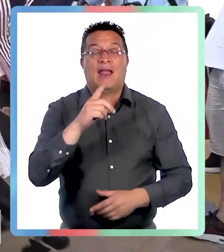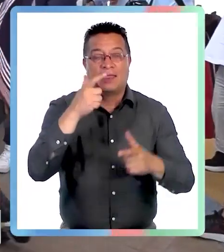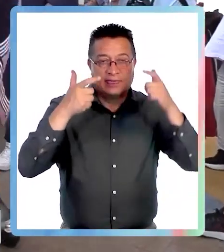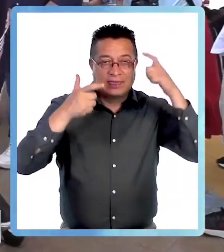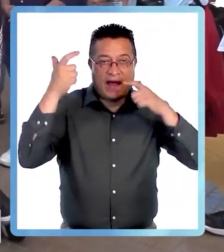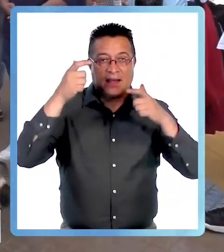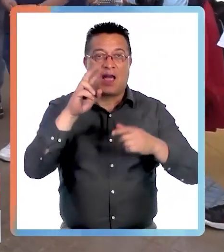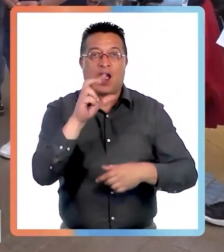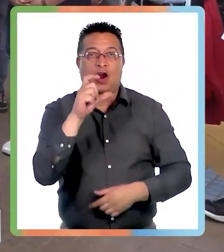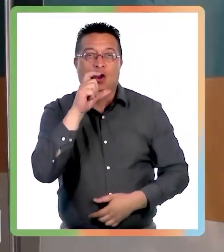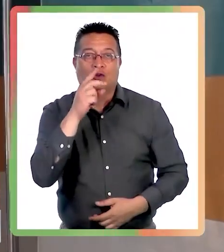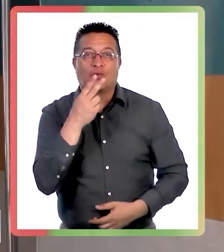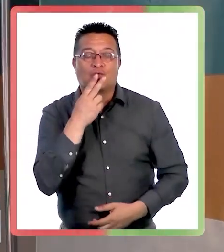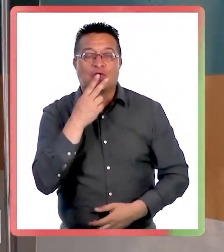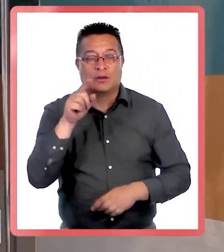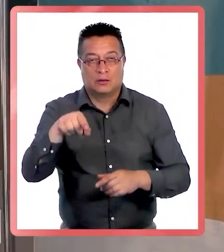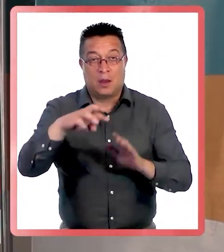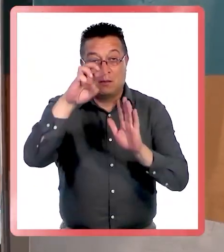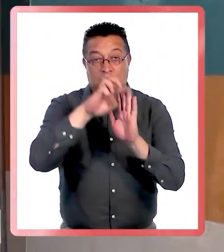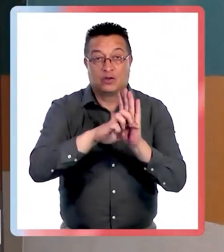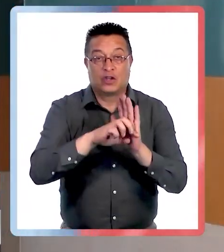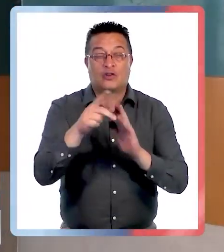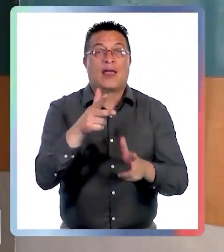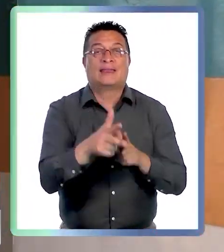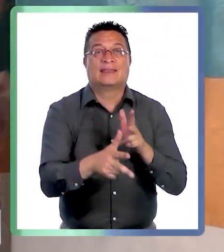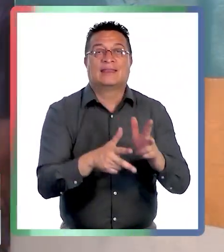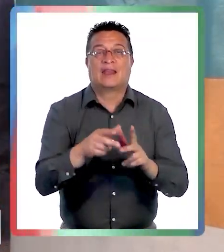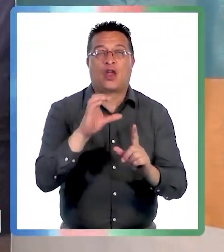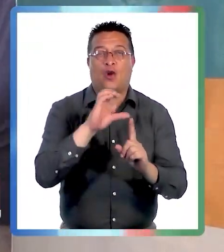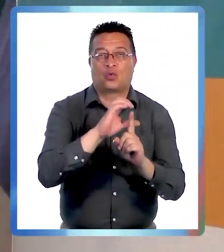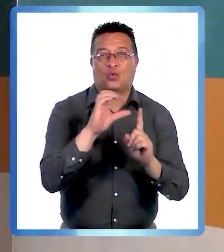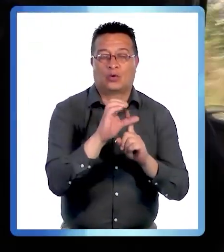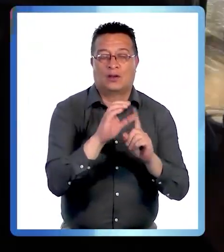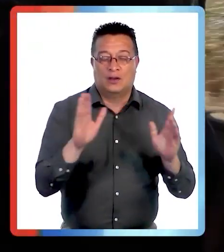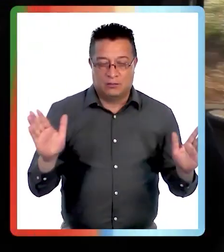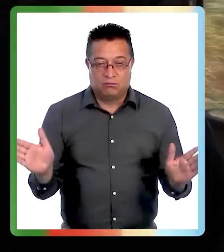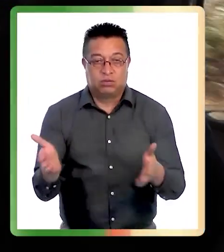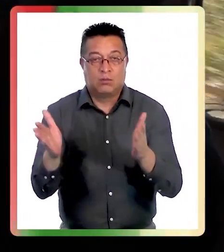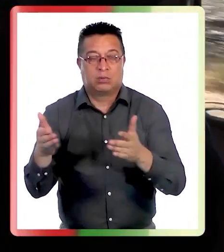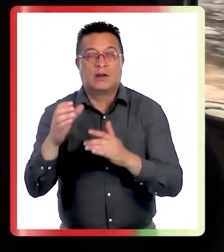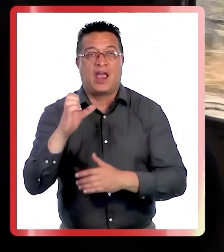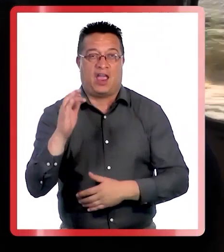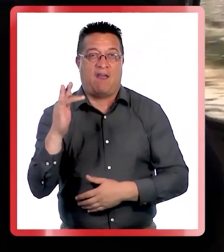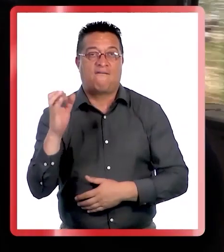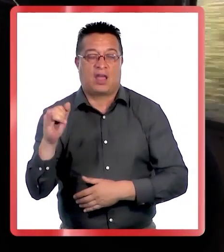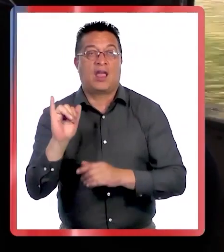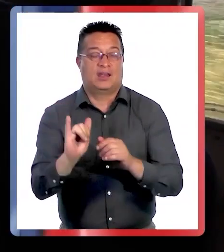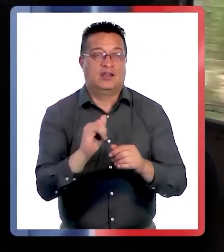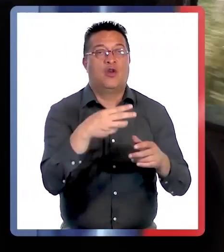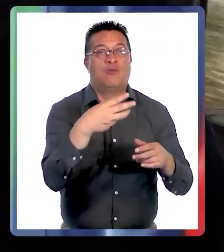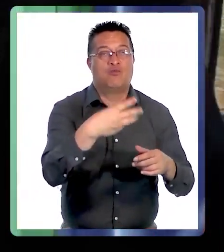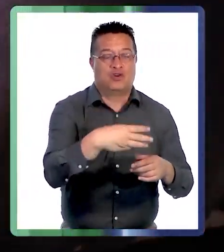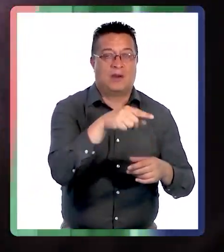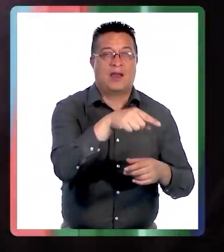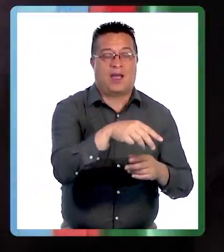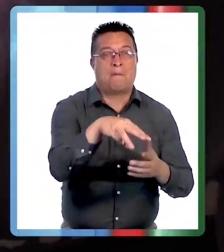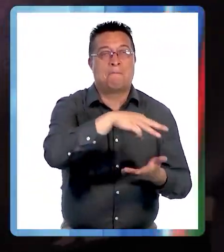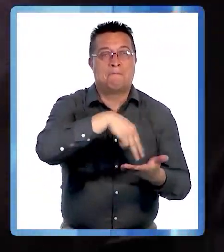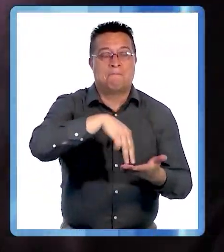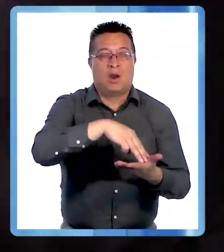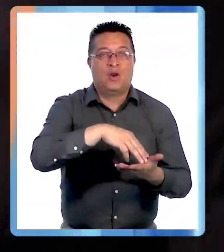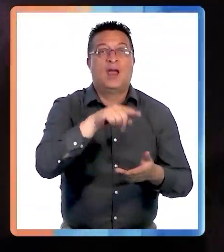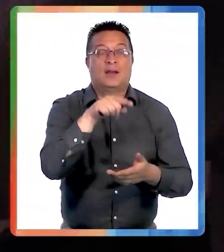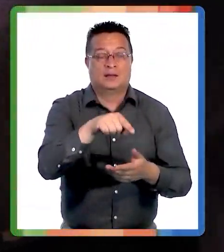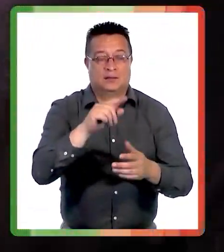en el marco del proyecto Trenes Culturales, impulsados por EFE y el municipio maulino. Eventos